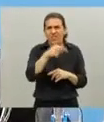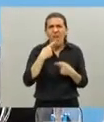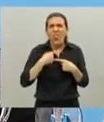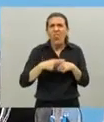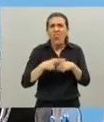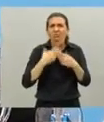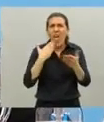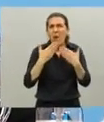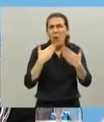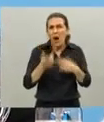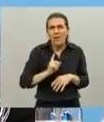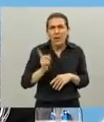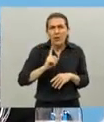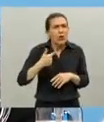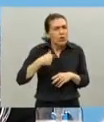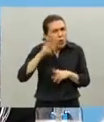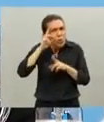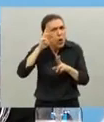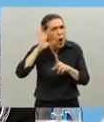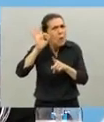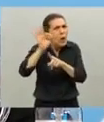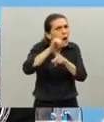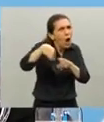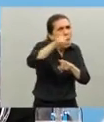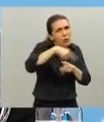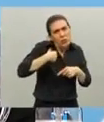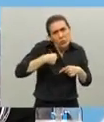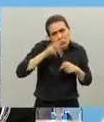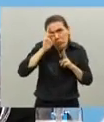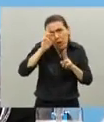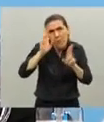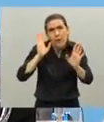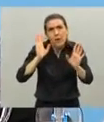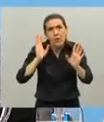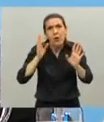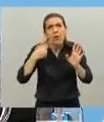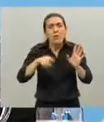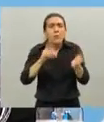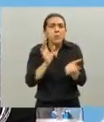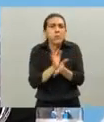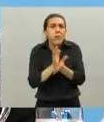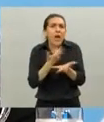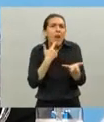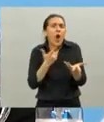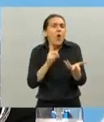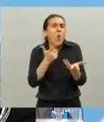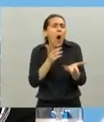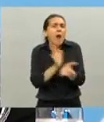yo respeto todas las opiniones pero la verdad me parecen debates estériles